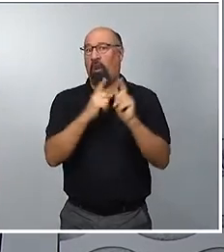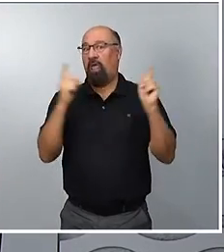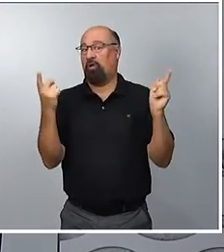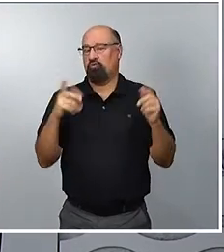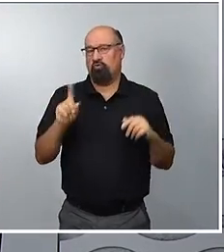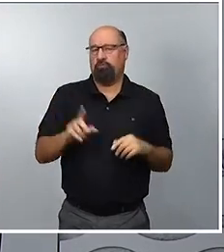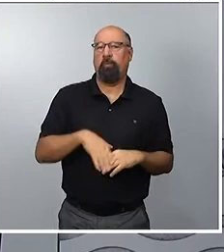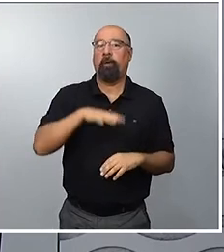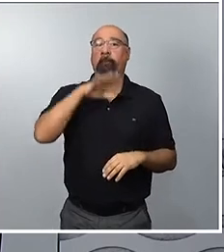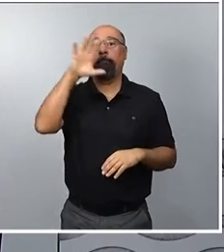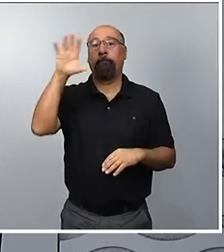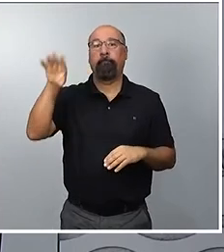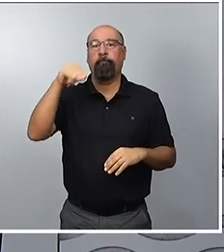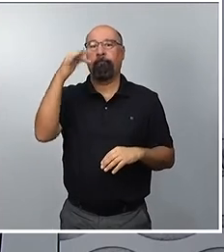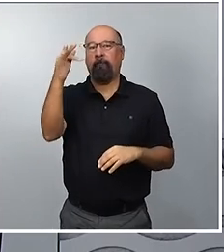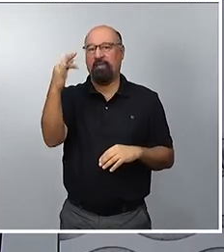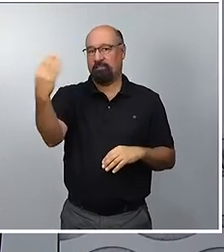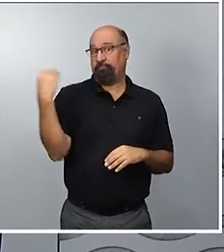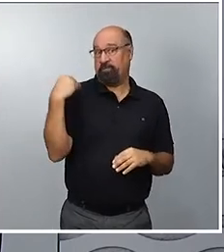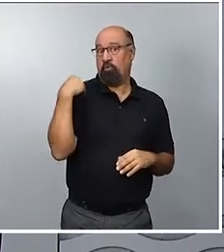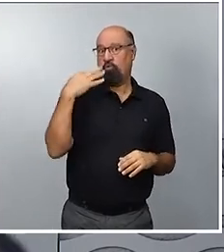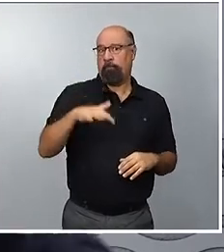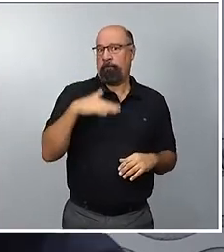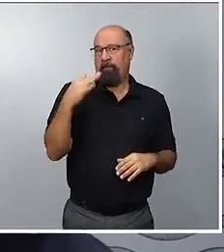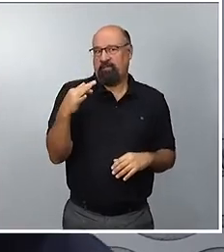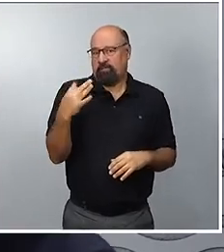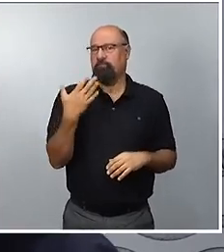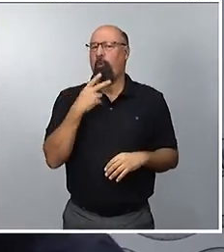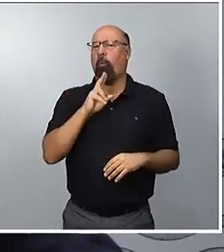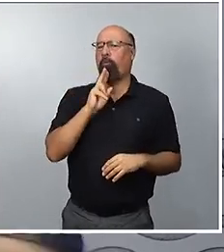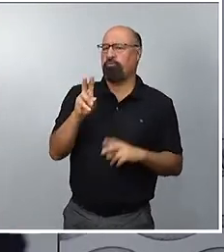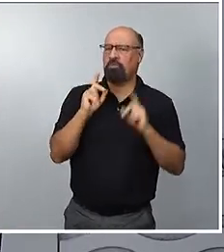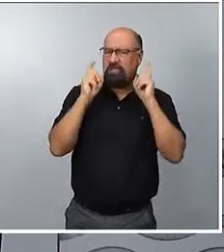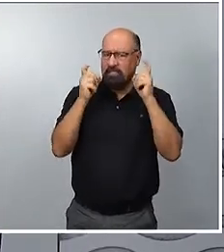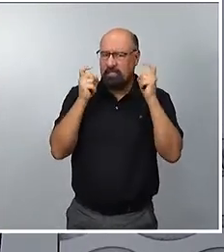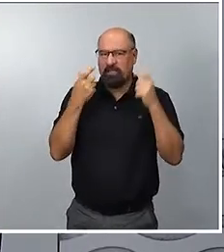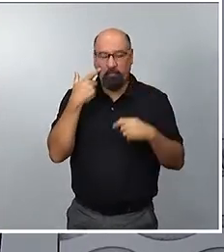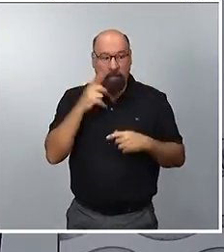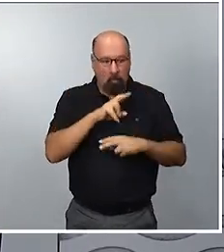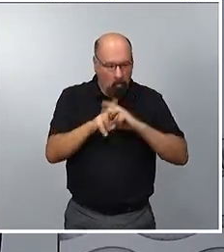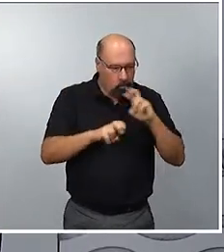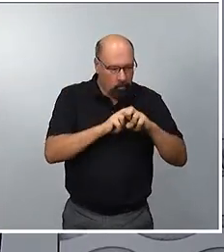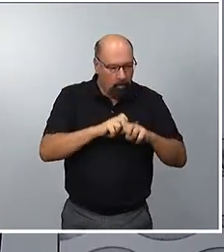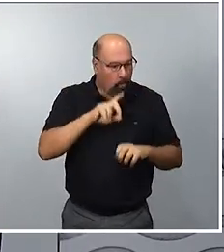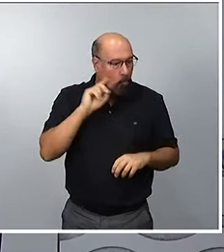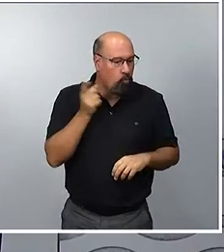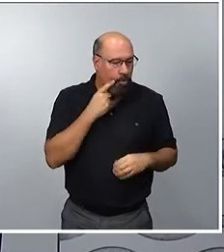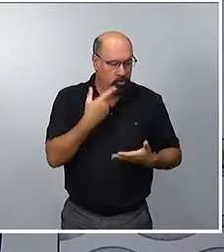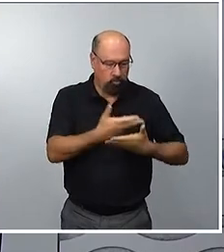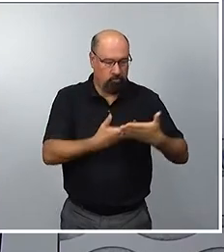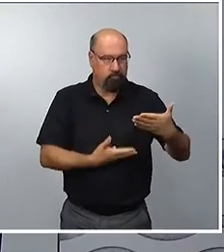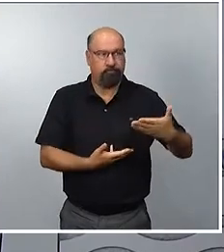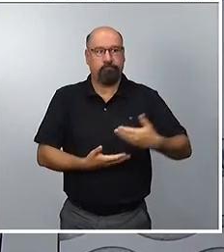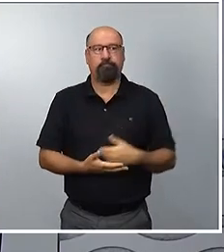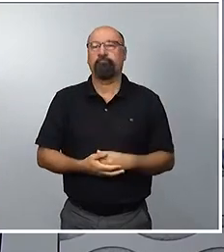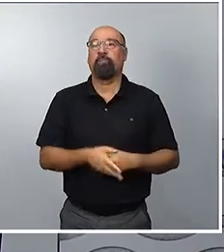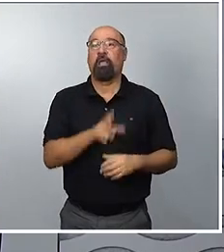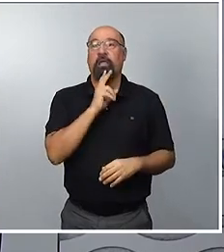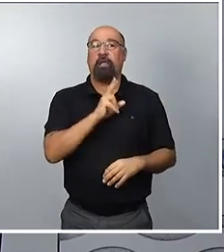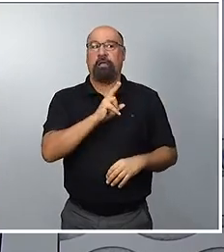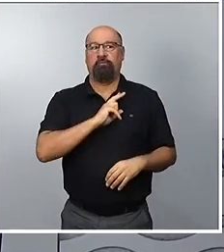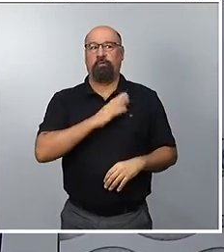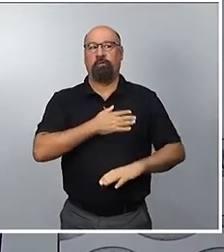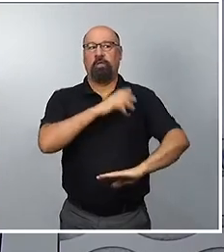pregunta algo más y voy a intentar responder, sí, encuentro, que lo encontraré, lo que nos ha dicho